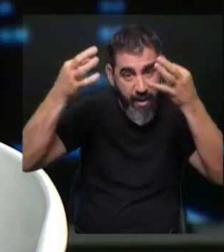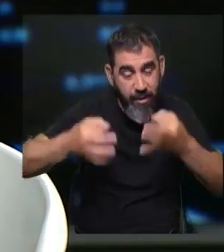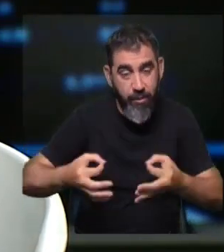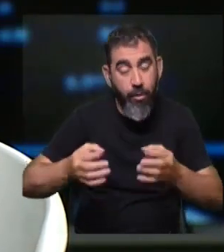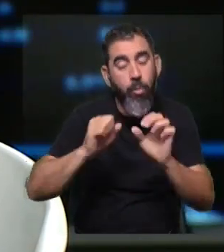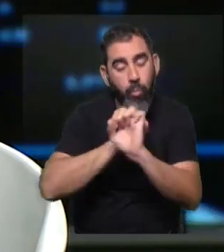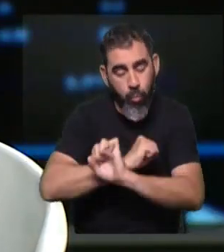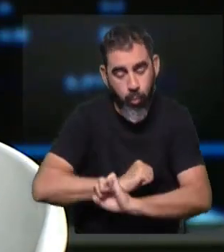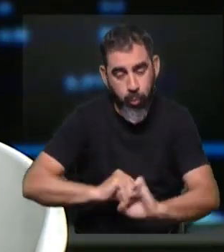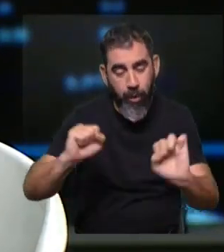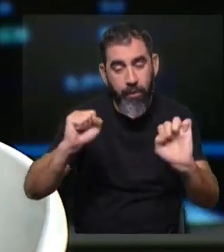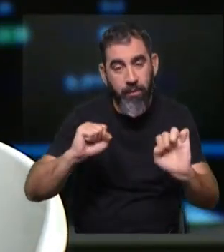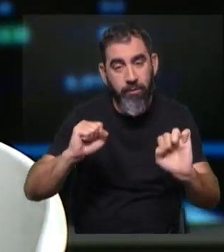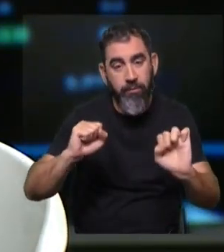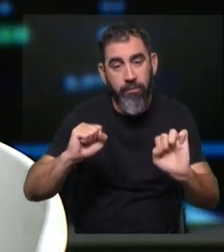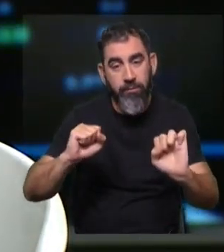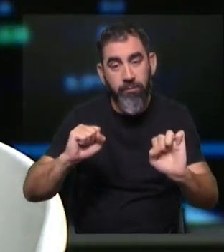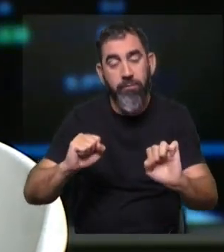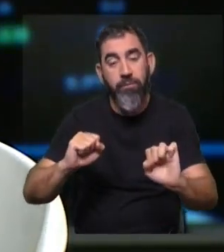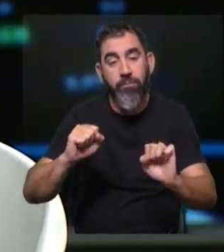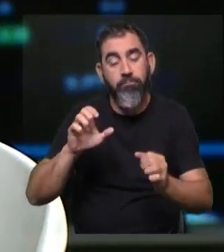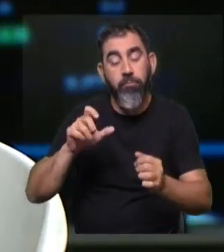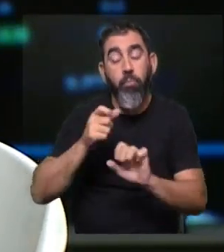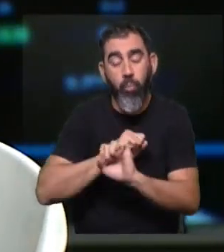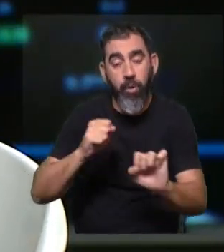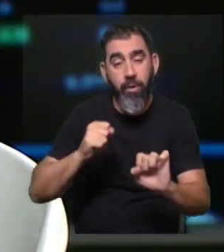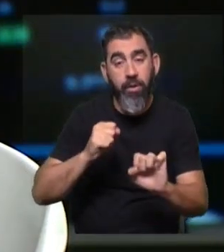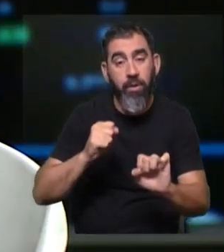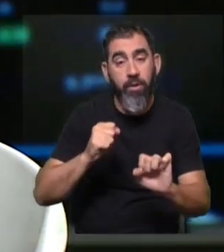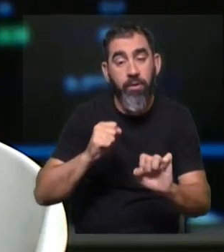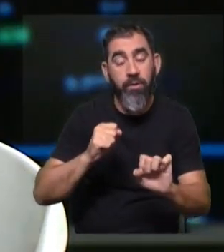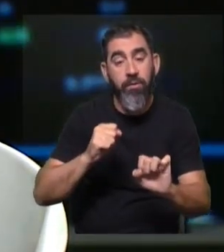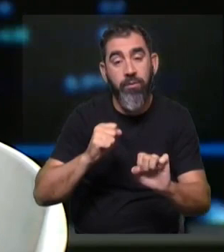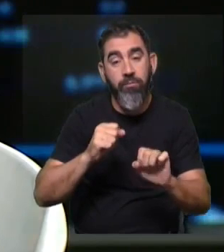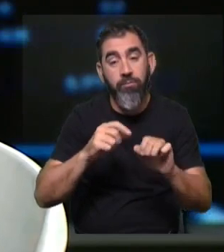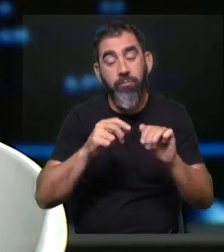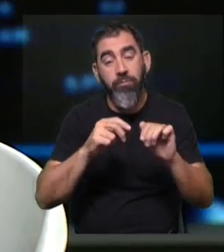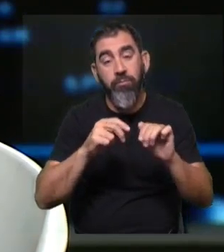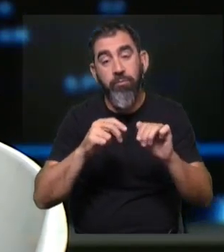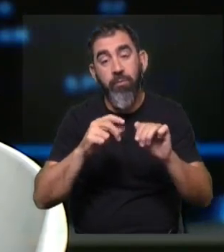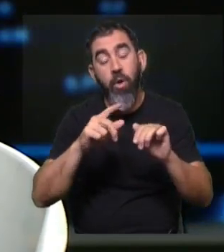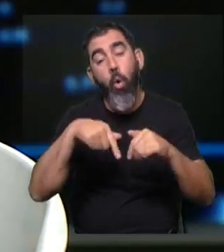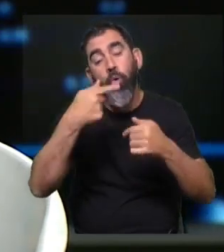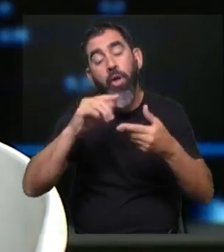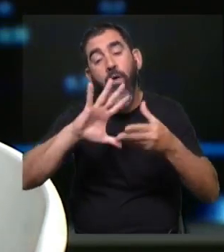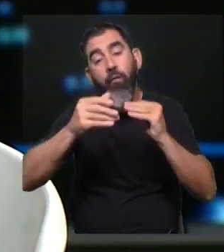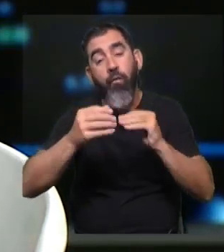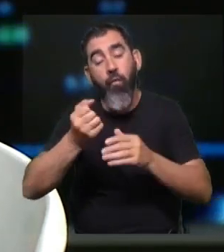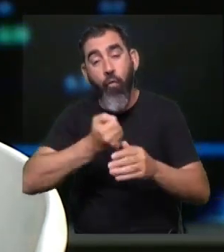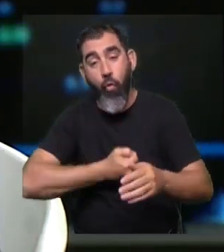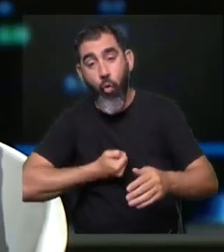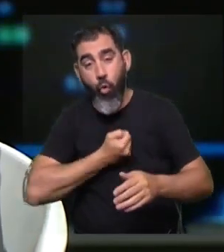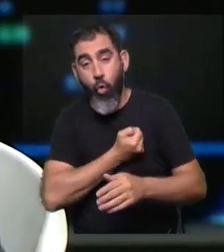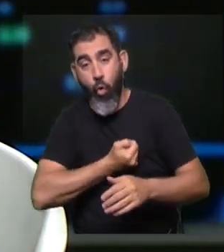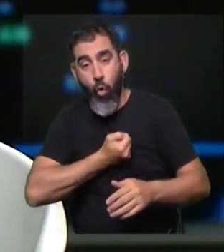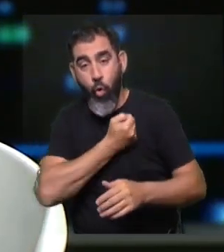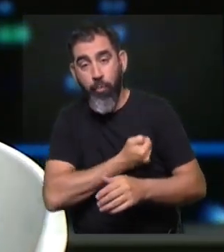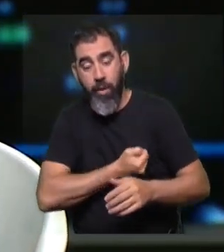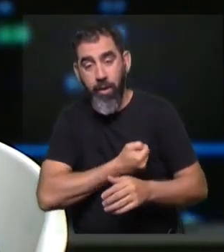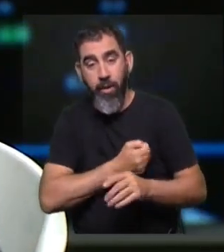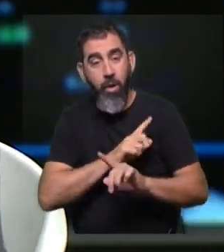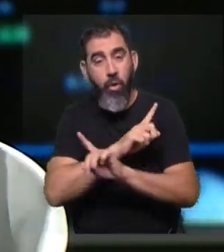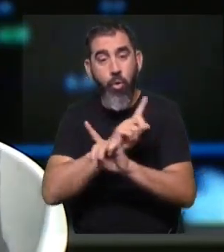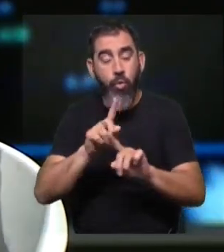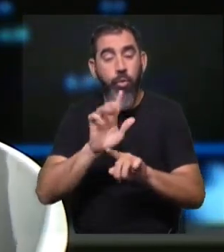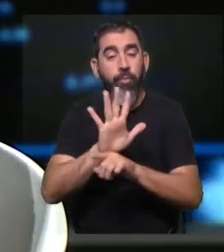permitir, o se les va a subvencionar la posibilidad de hacerse una resonancia magnética, que es otro tipo de estudio que, en principio, no se